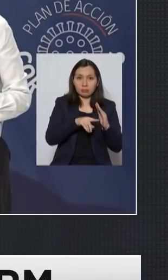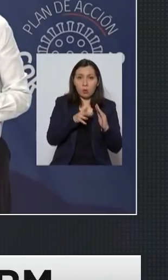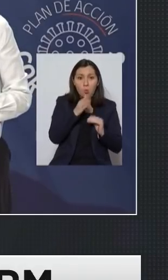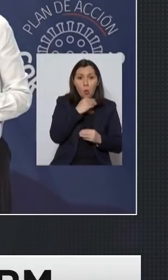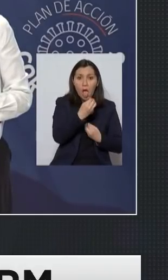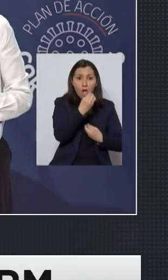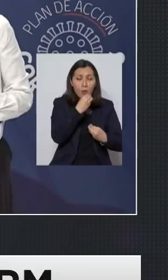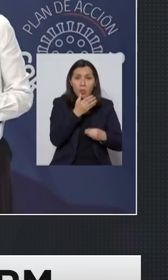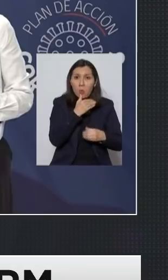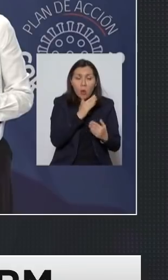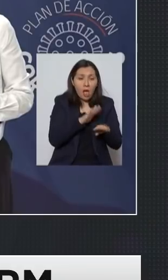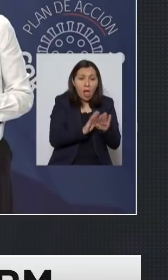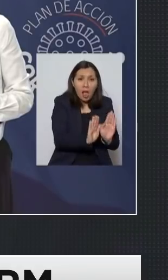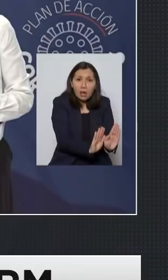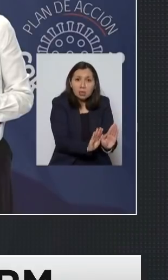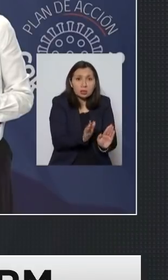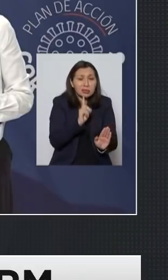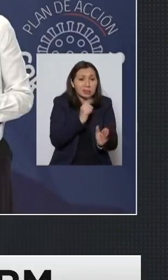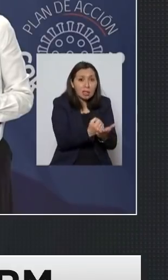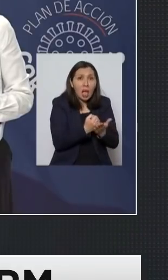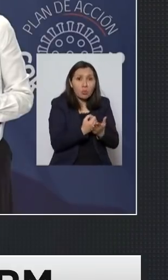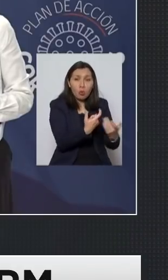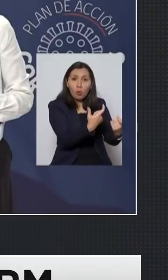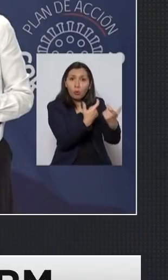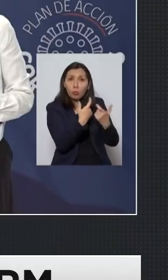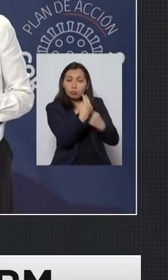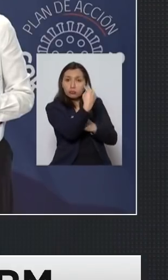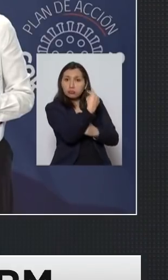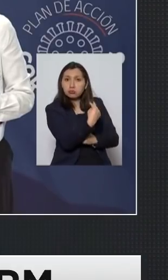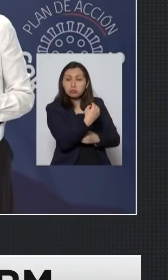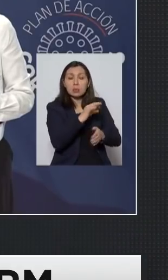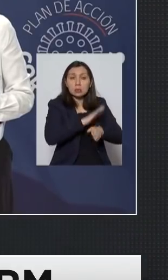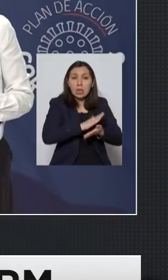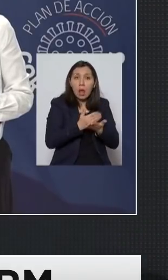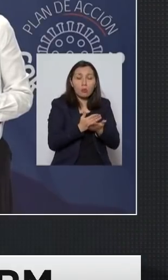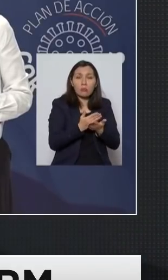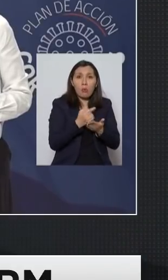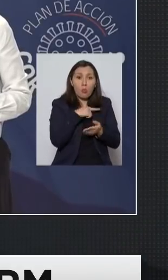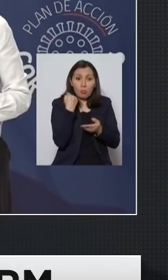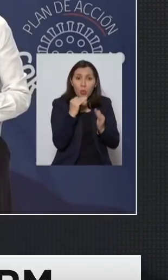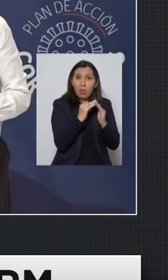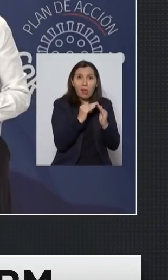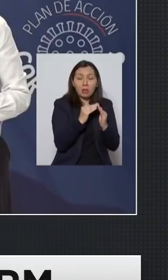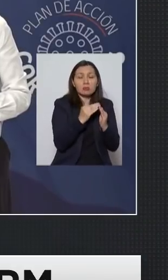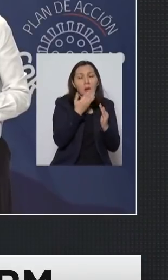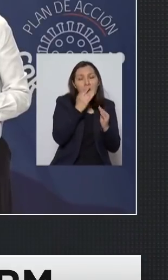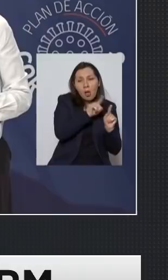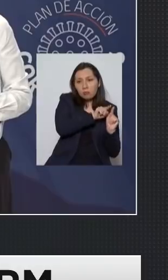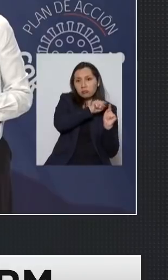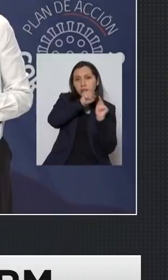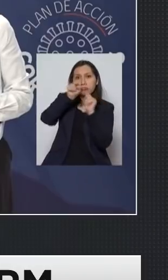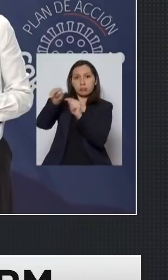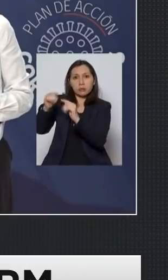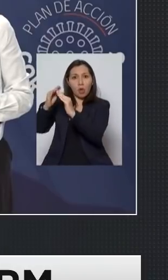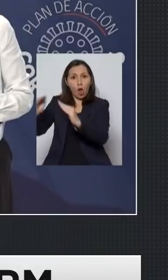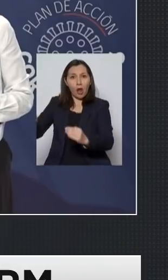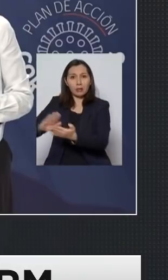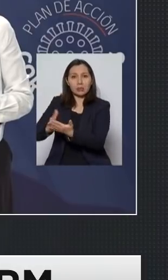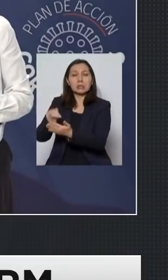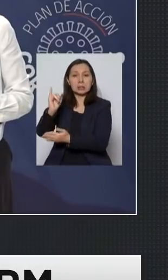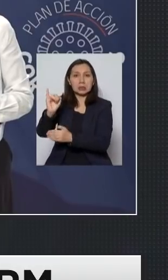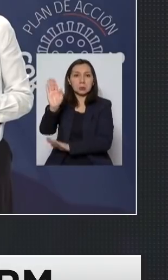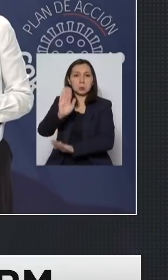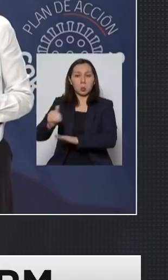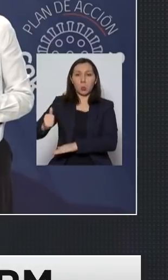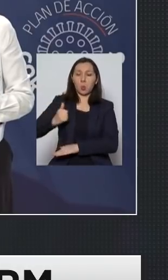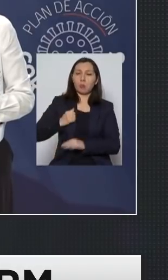comida no tienen calor no tienen que los ayude no tienen vigilancia asistencial estén en un lugar donde todas esas medidas si la tienen para